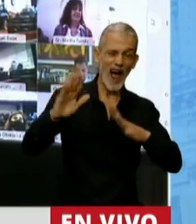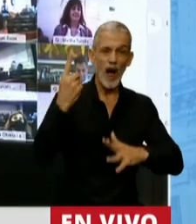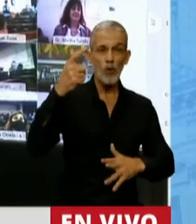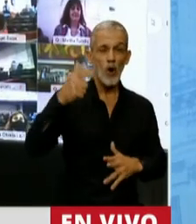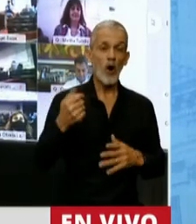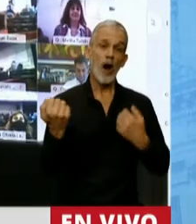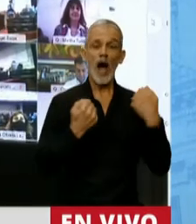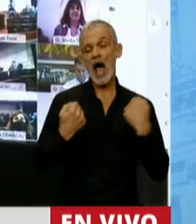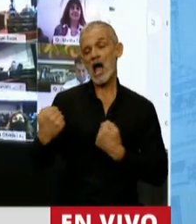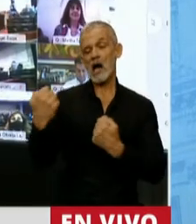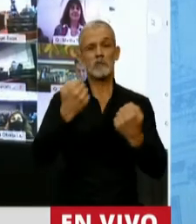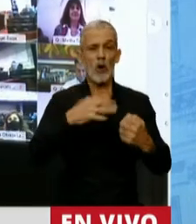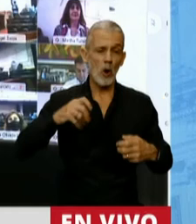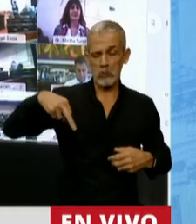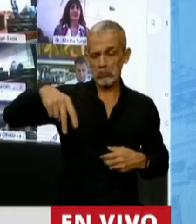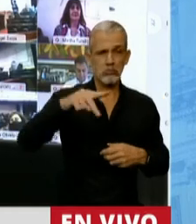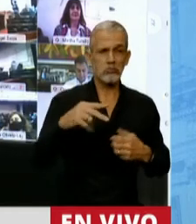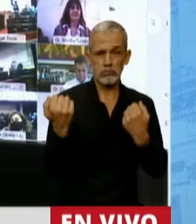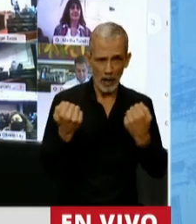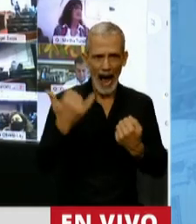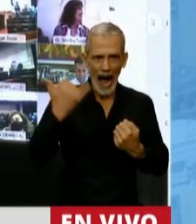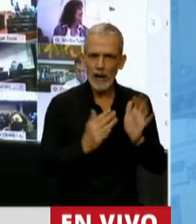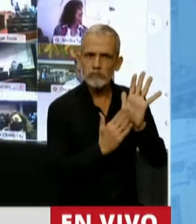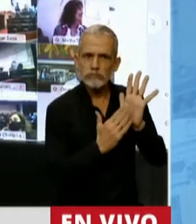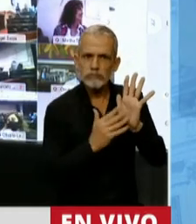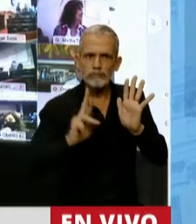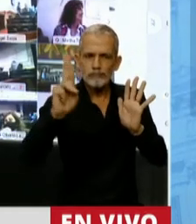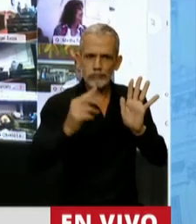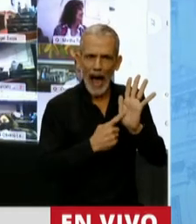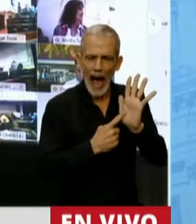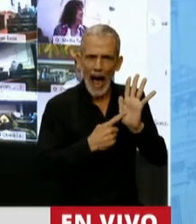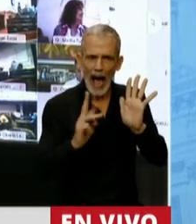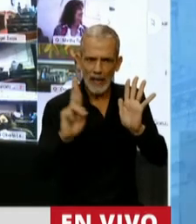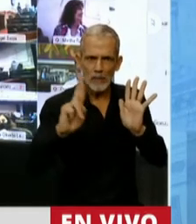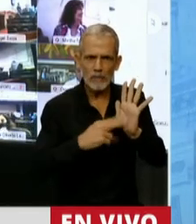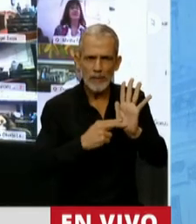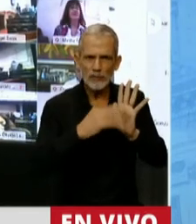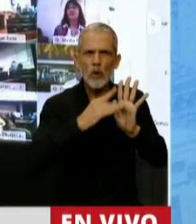uno circula como una actividad esencial, exceptuado de un decreto presidencial,